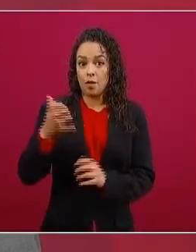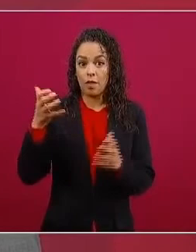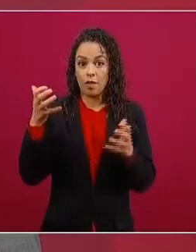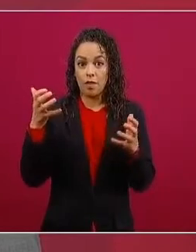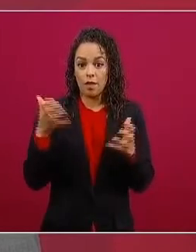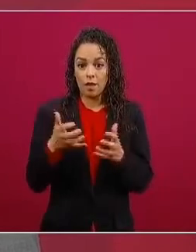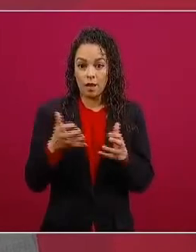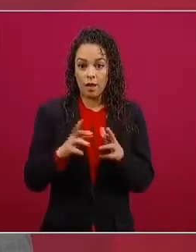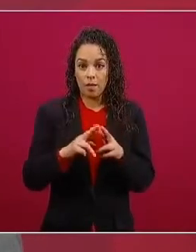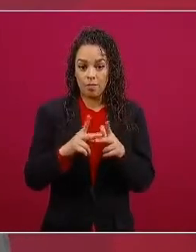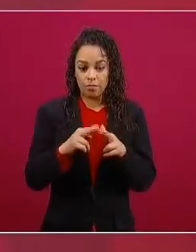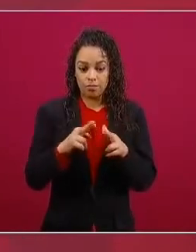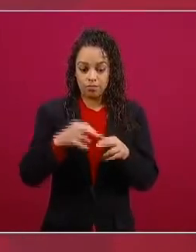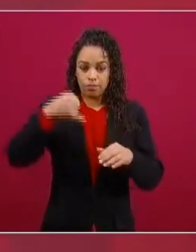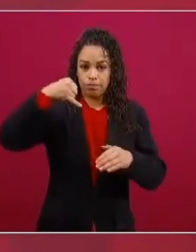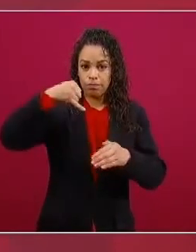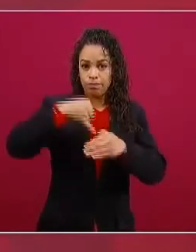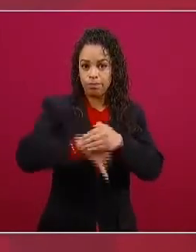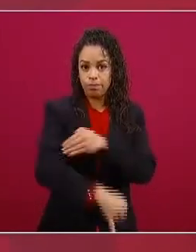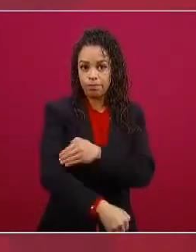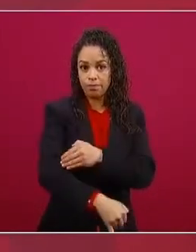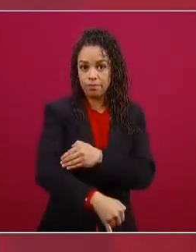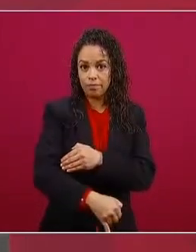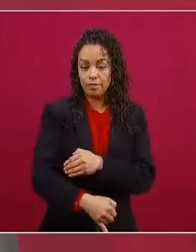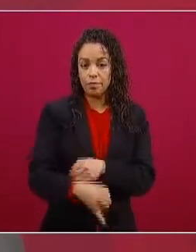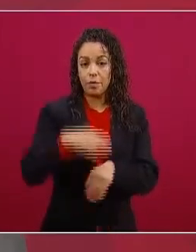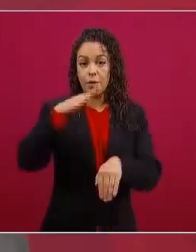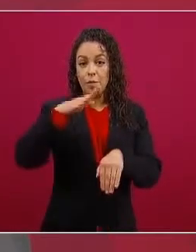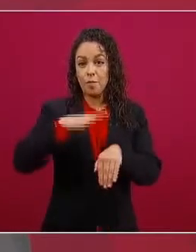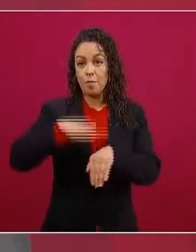más de 200 pozos nuevos